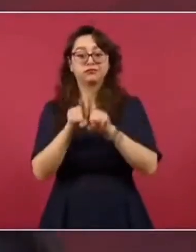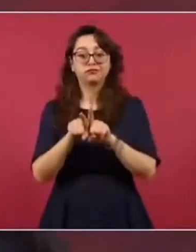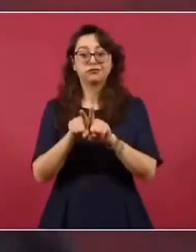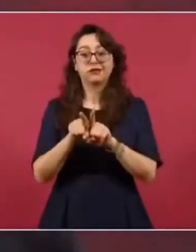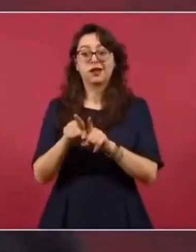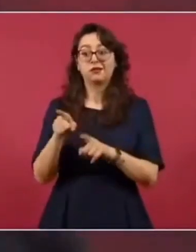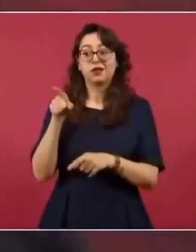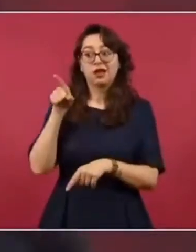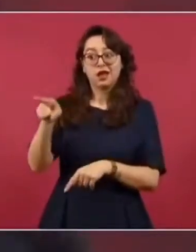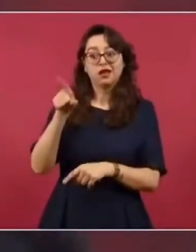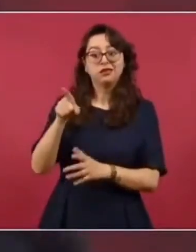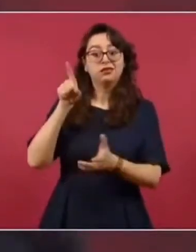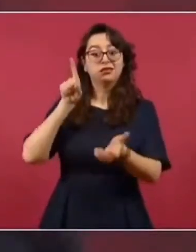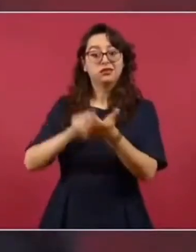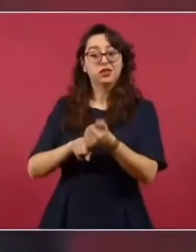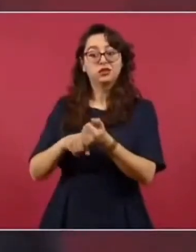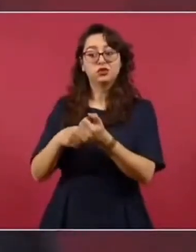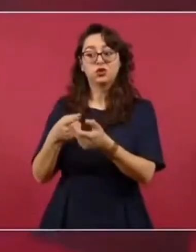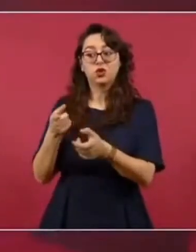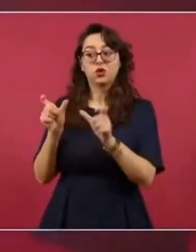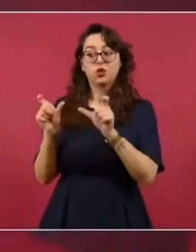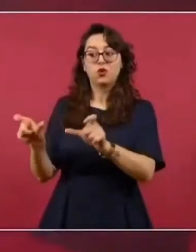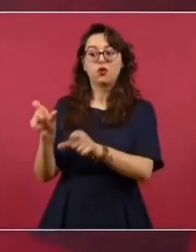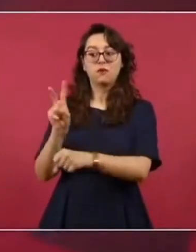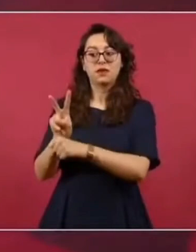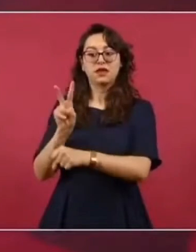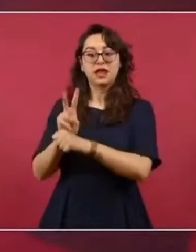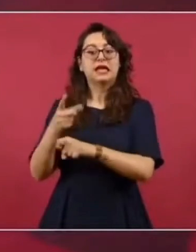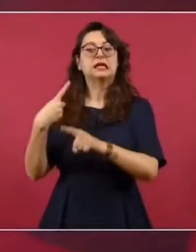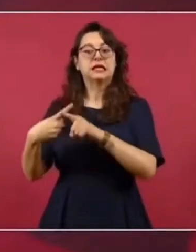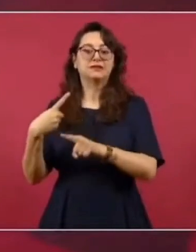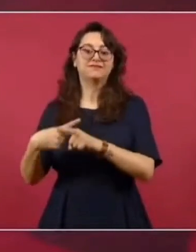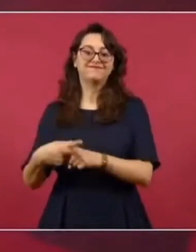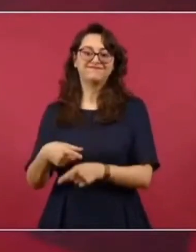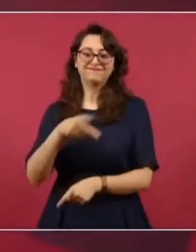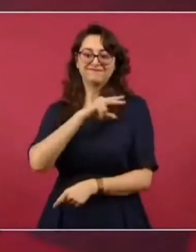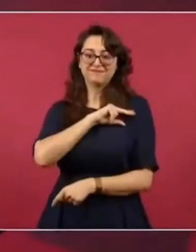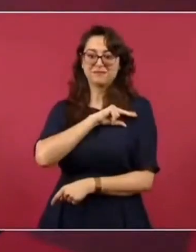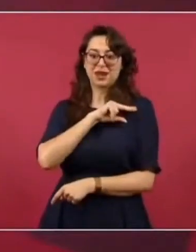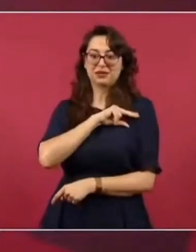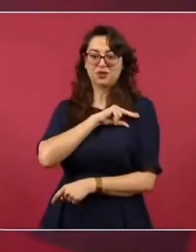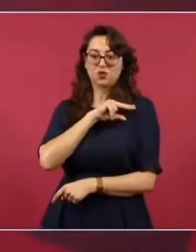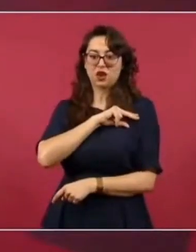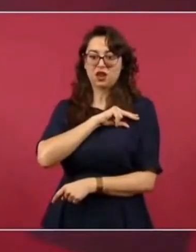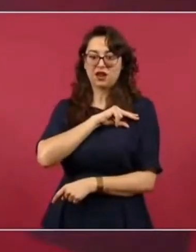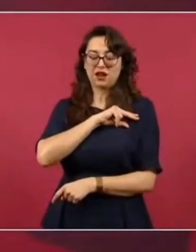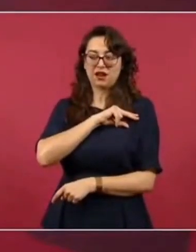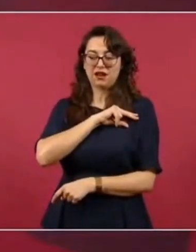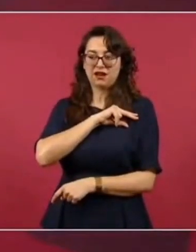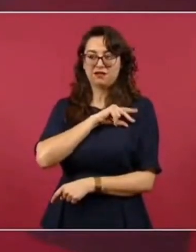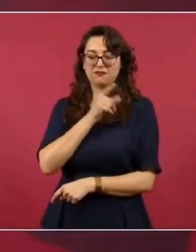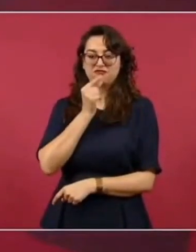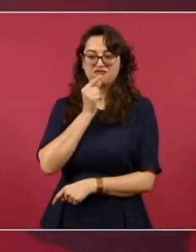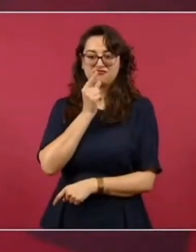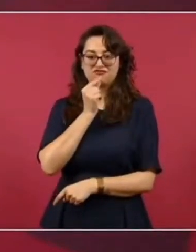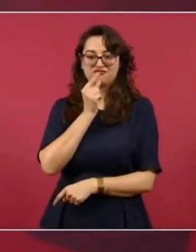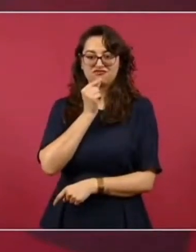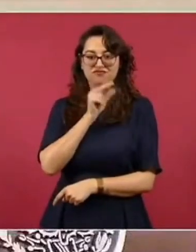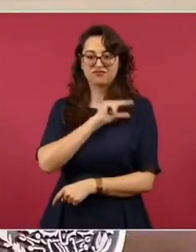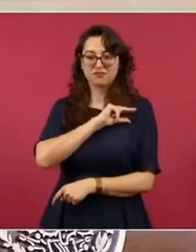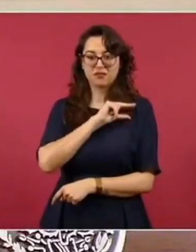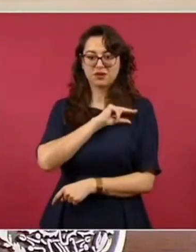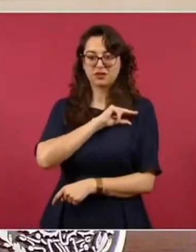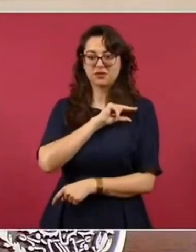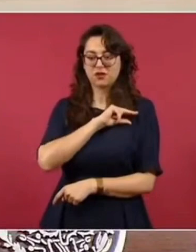privada de seguridad. Todo esto se va a informar en la tarde,